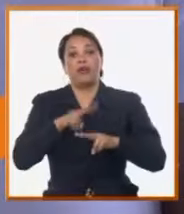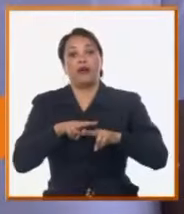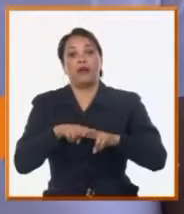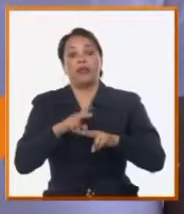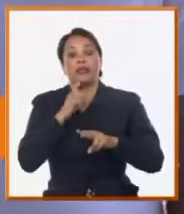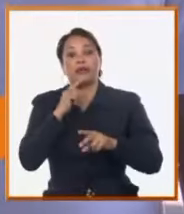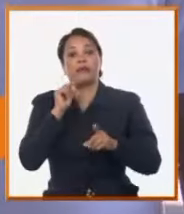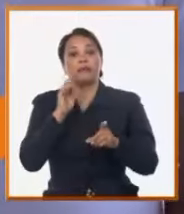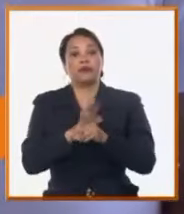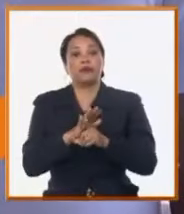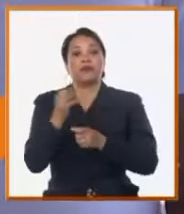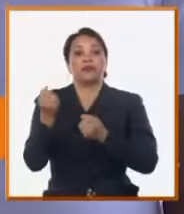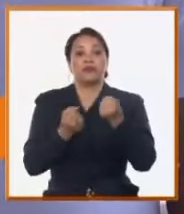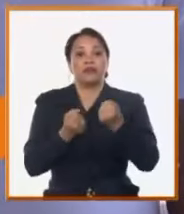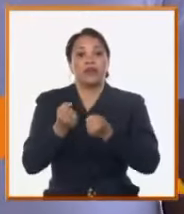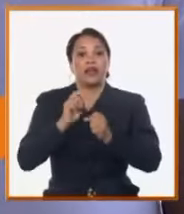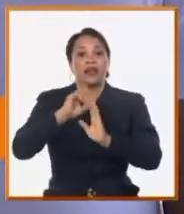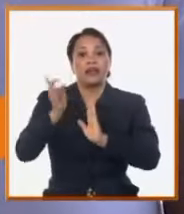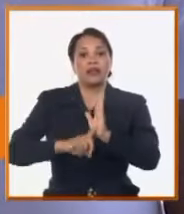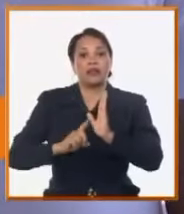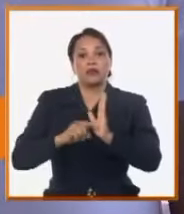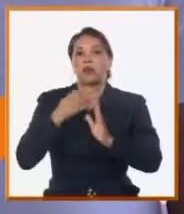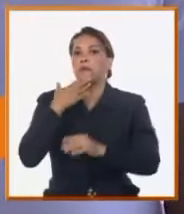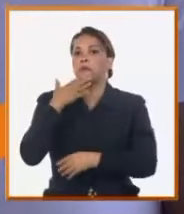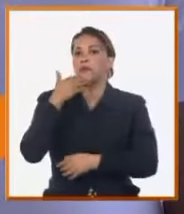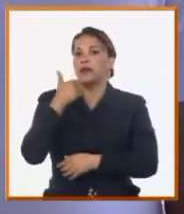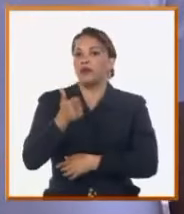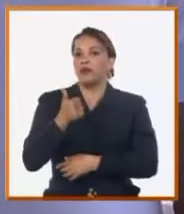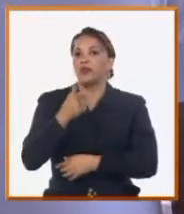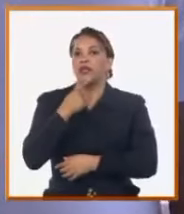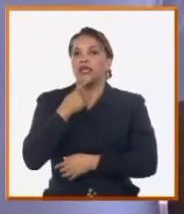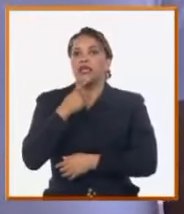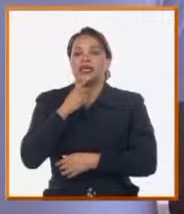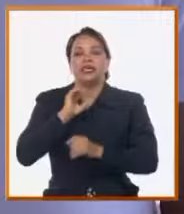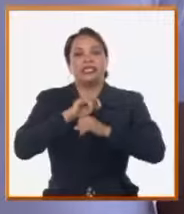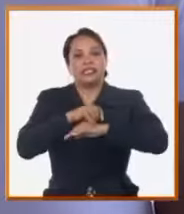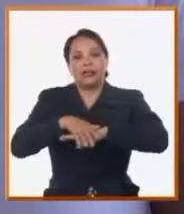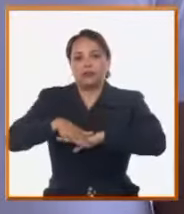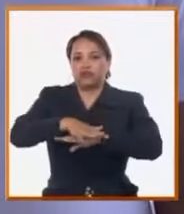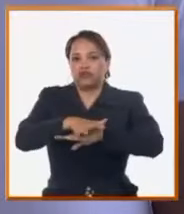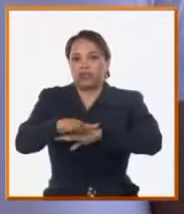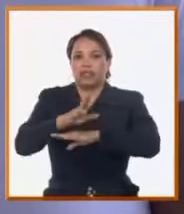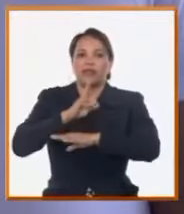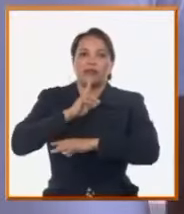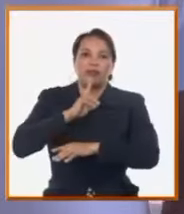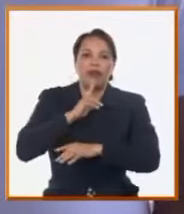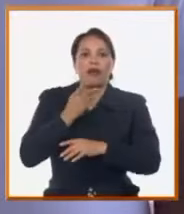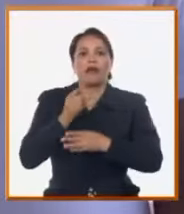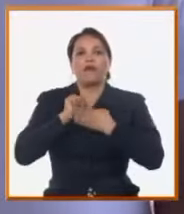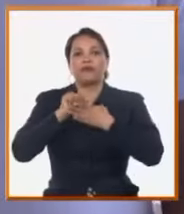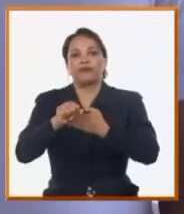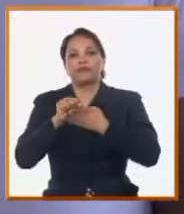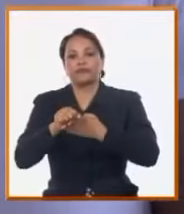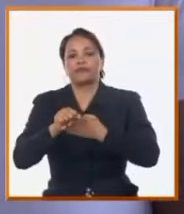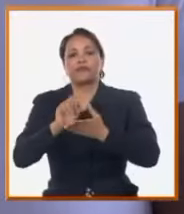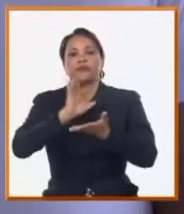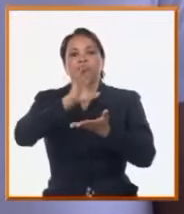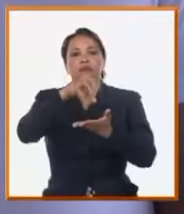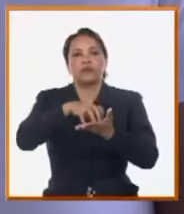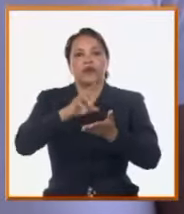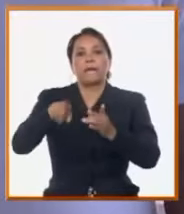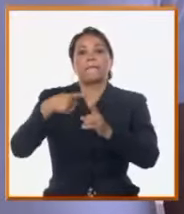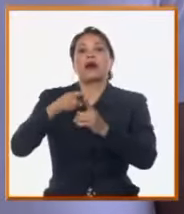nuevos vehículos ha sido el doble de impacto en salidero, en todas las prestaciones que hacemos en la ciudad, en el ahorro